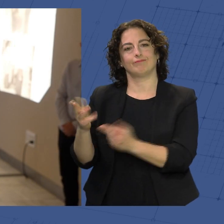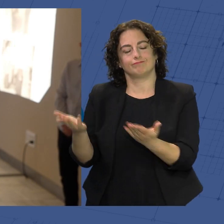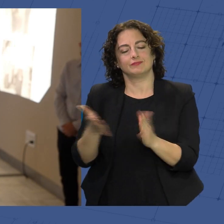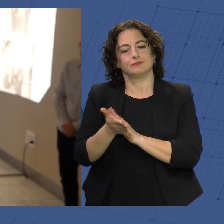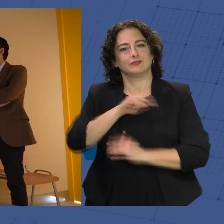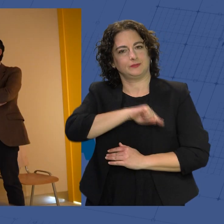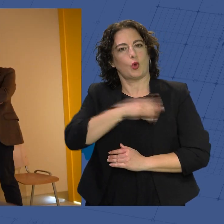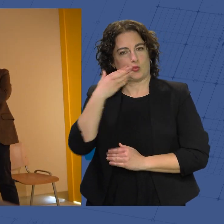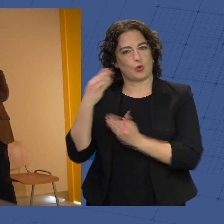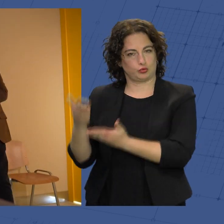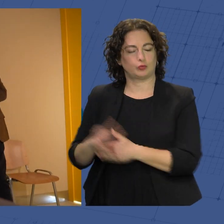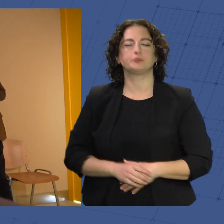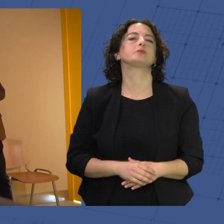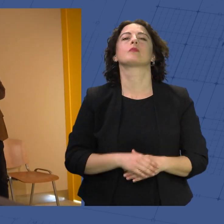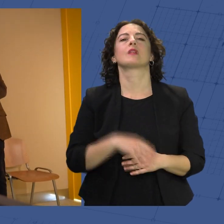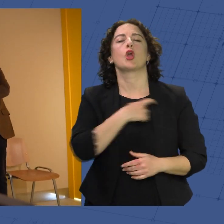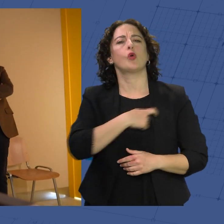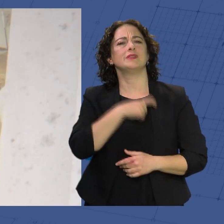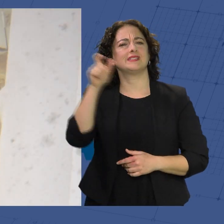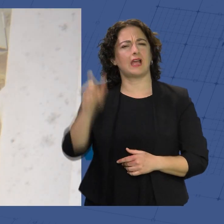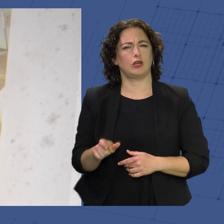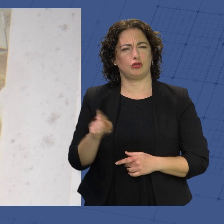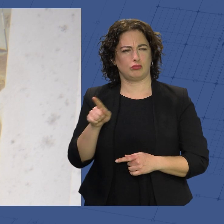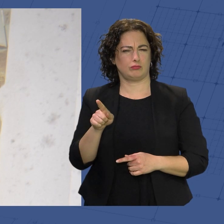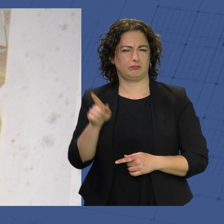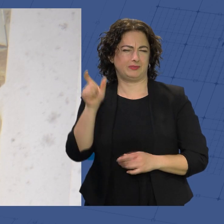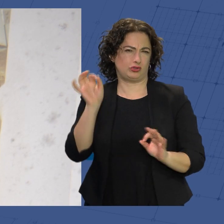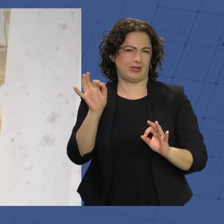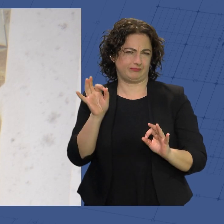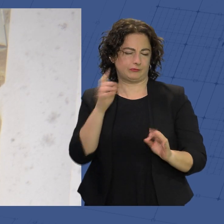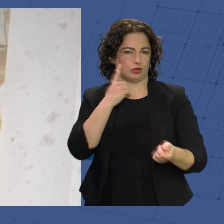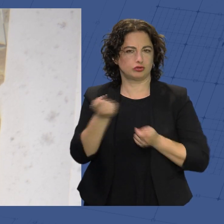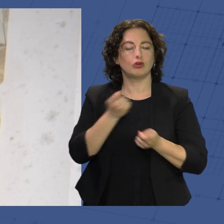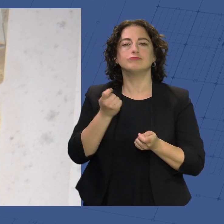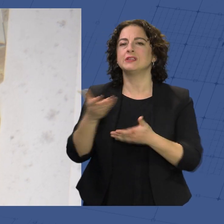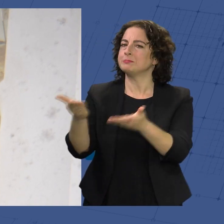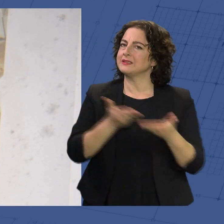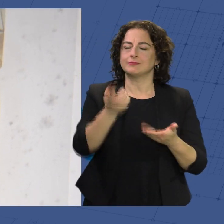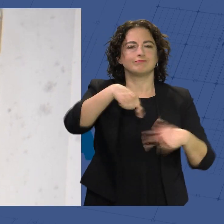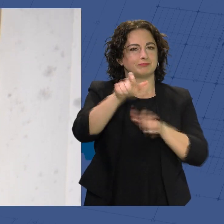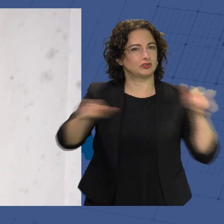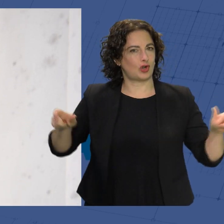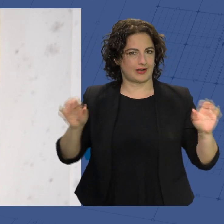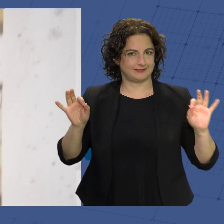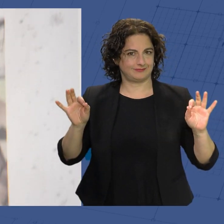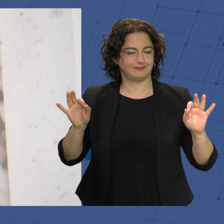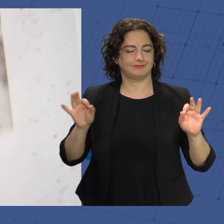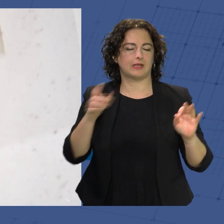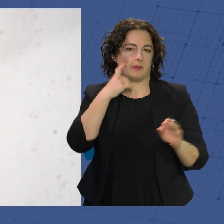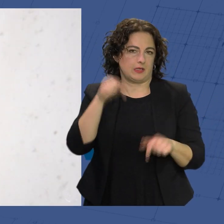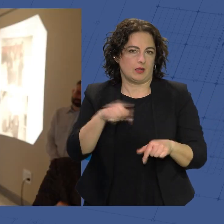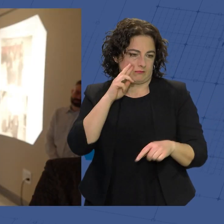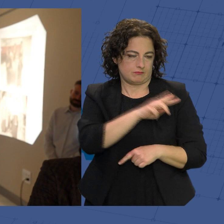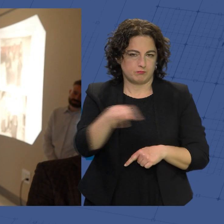muy orgullosos de ellos. El comisario Pericles Díaz de Oliveira ha expresado finalmente su deseo de invitar a toda la ciudadanía almeriense para que se acerquen a esta